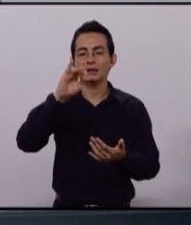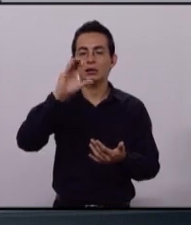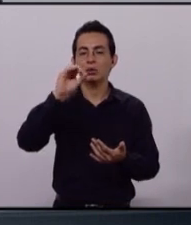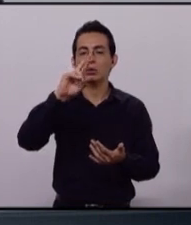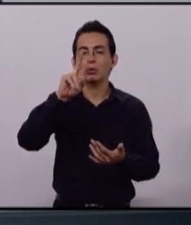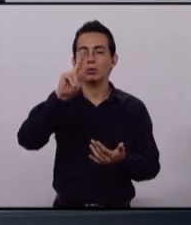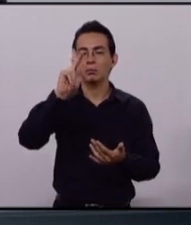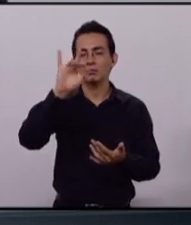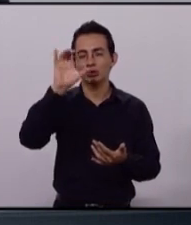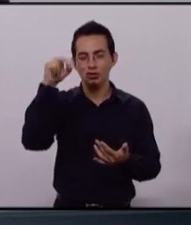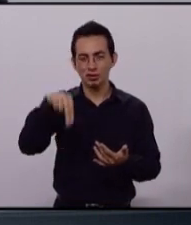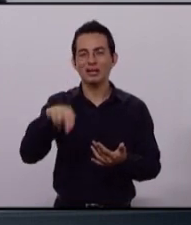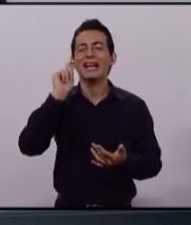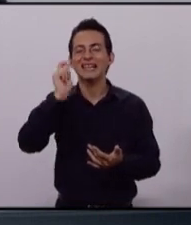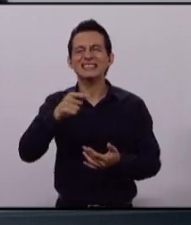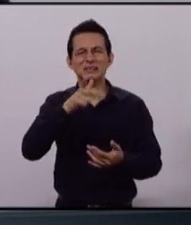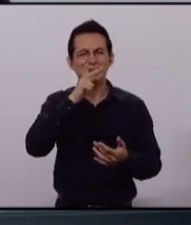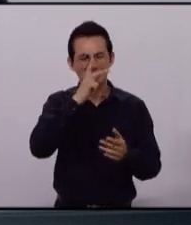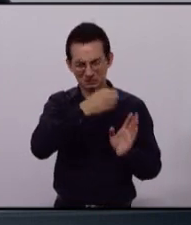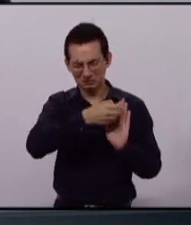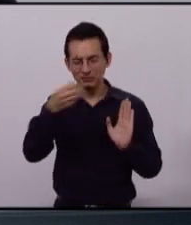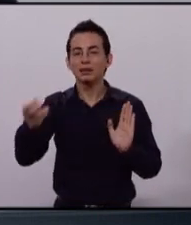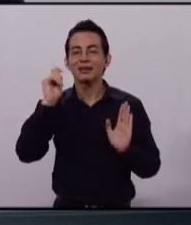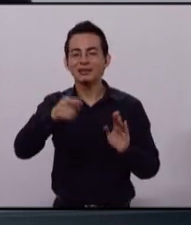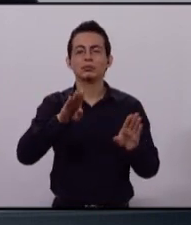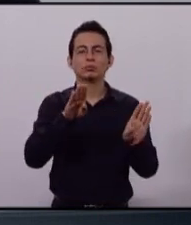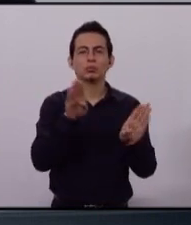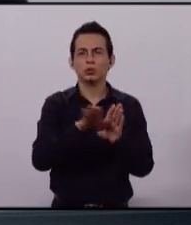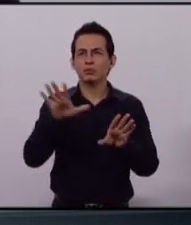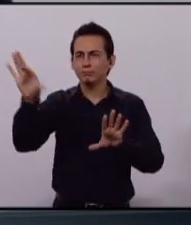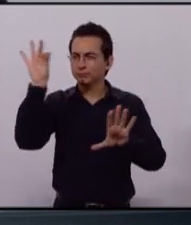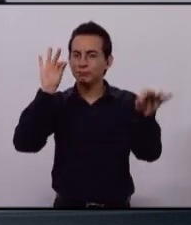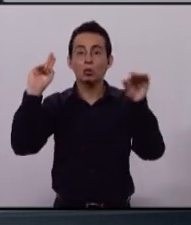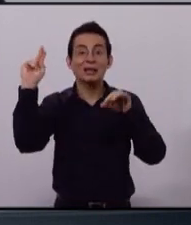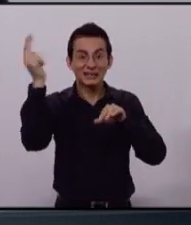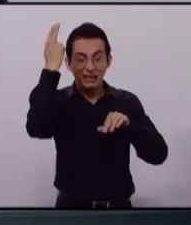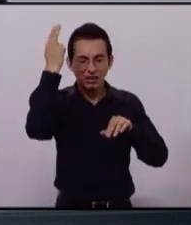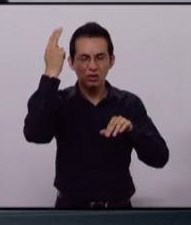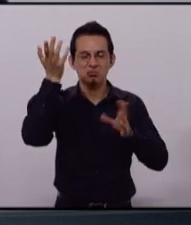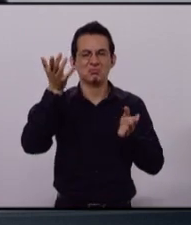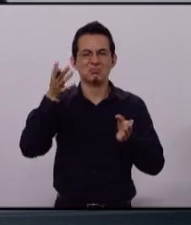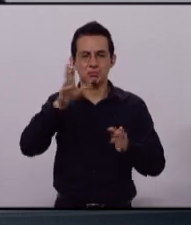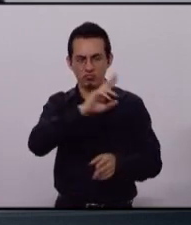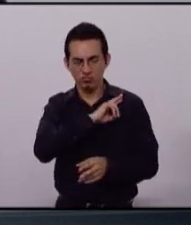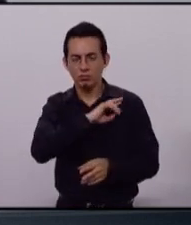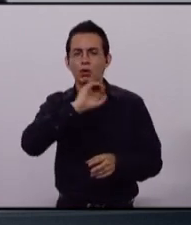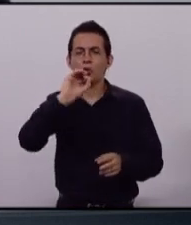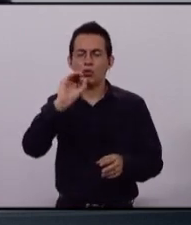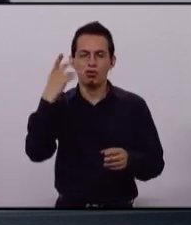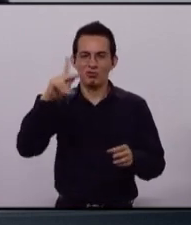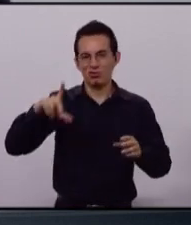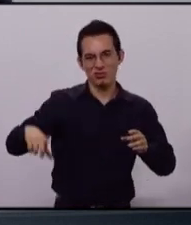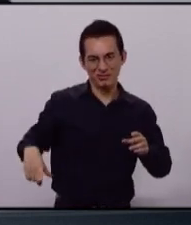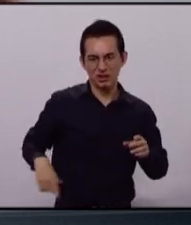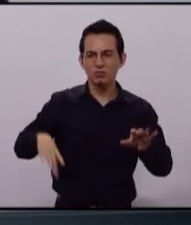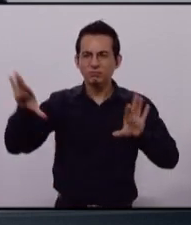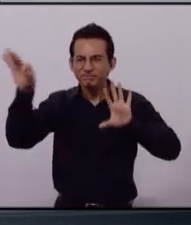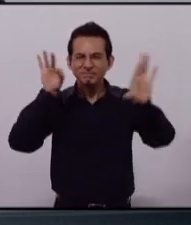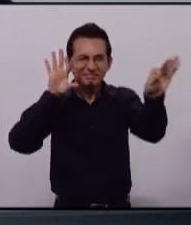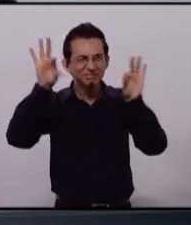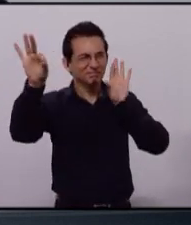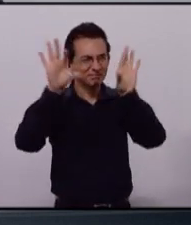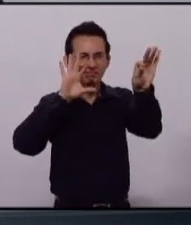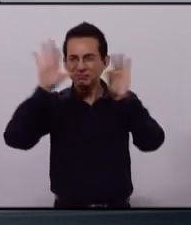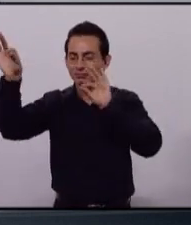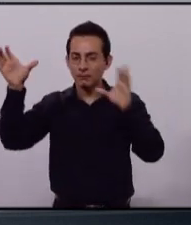organismo será administrado por varias universidades, tanto públicas y privadas, la información llegará